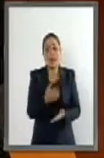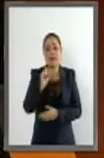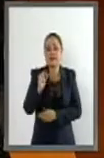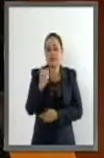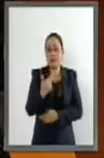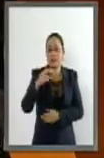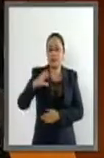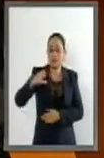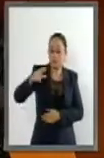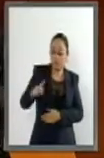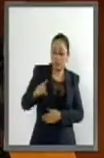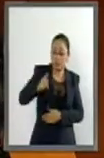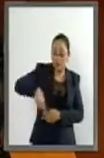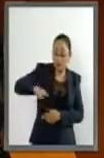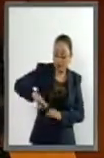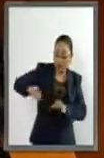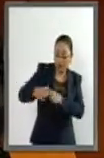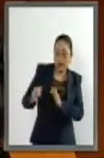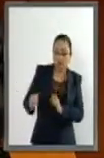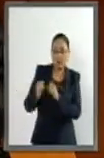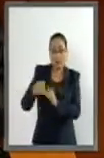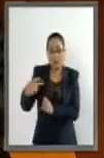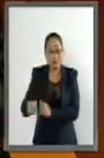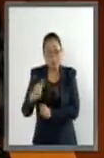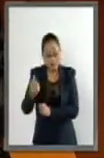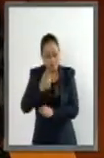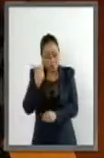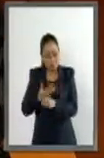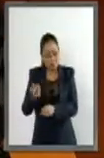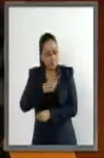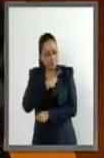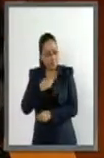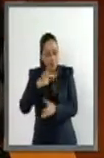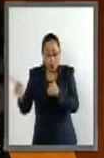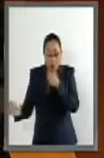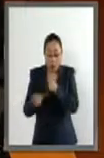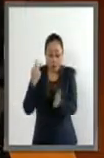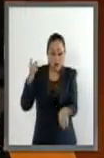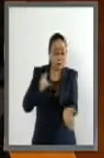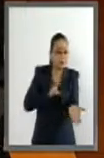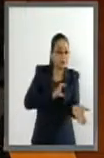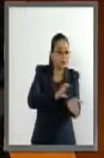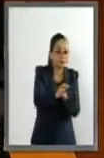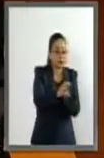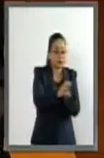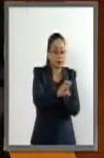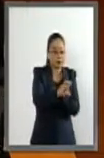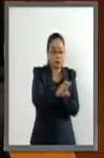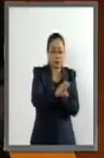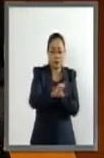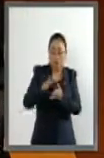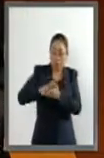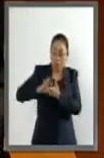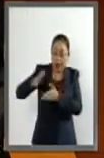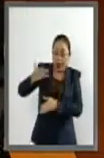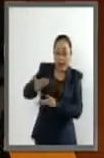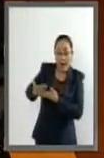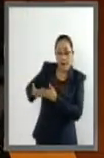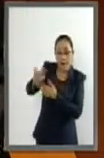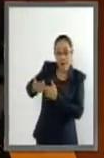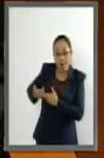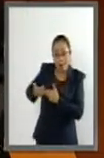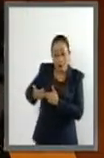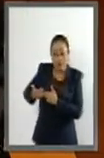Hacienda y Crédito Público a reasignar recursos excedentes para